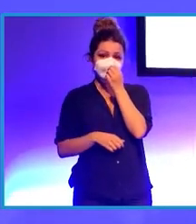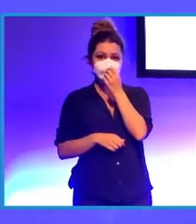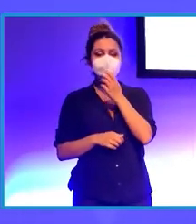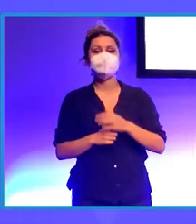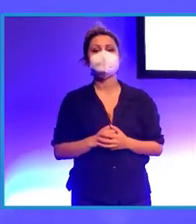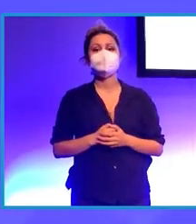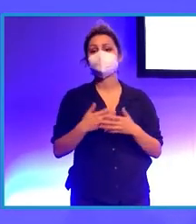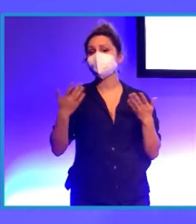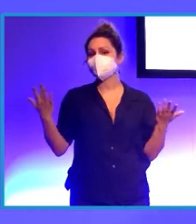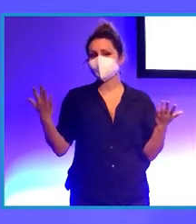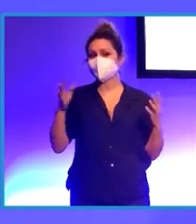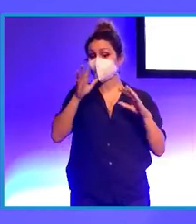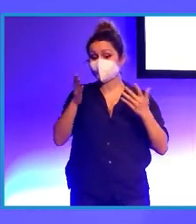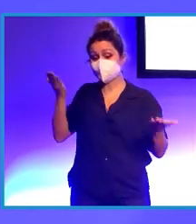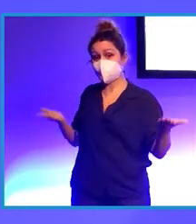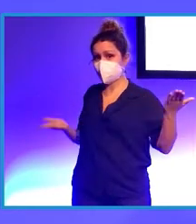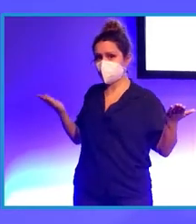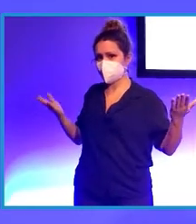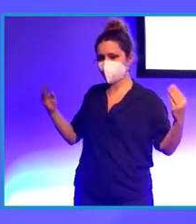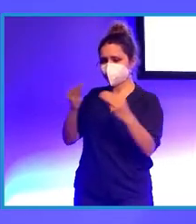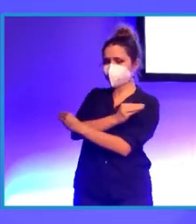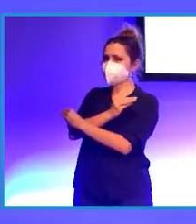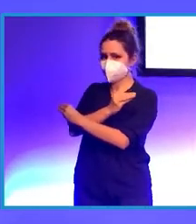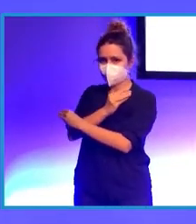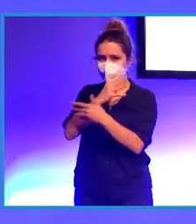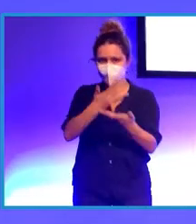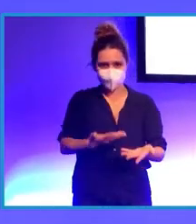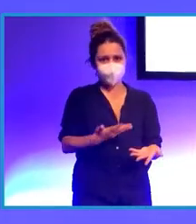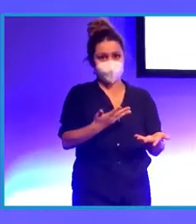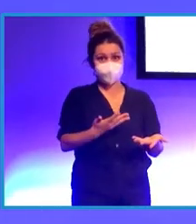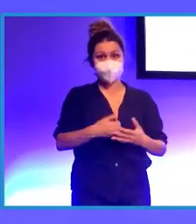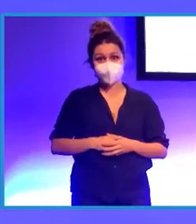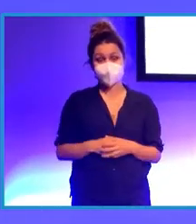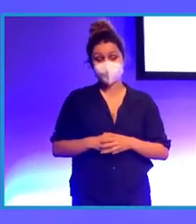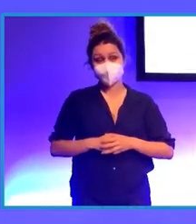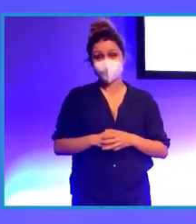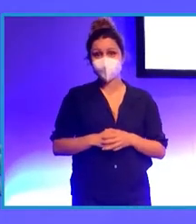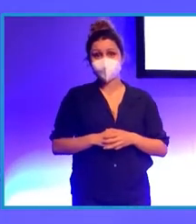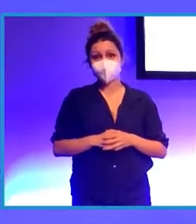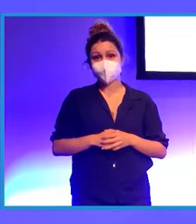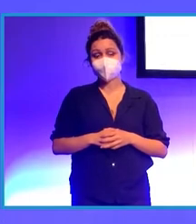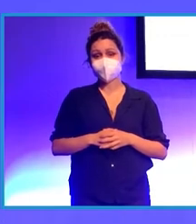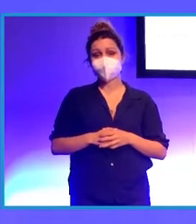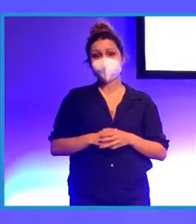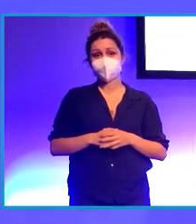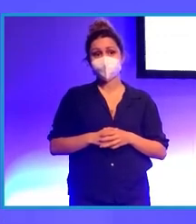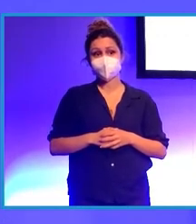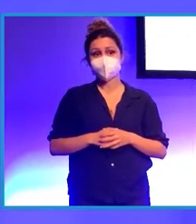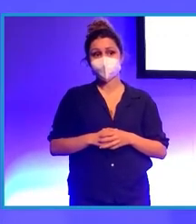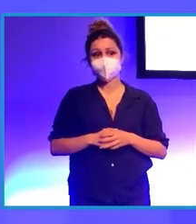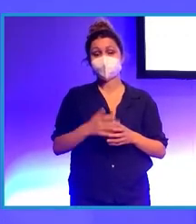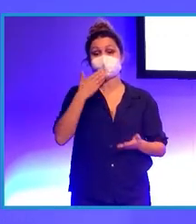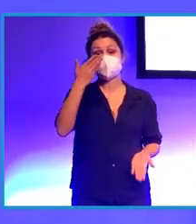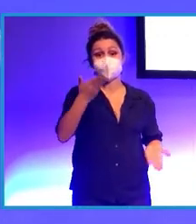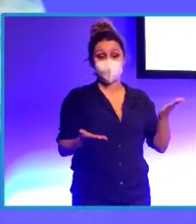Desde luego no tiene nada que ver con la televisión que hay en la actualidad. Y tampoco tendrá nada que ver,